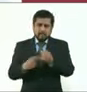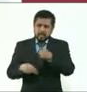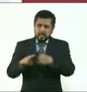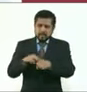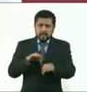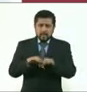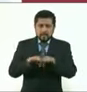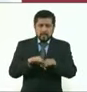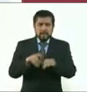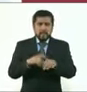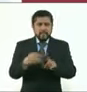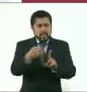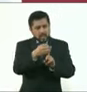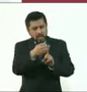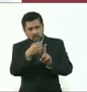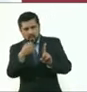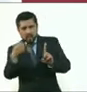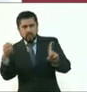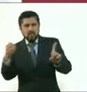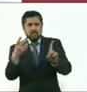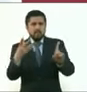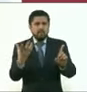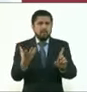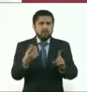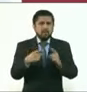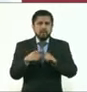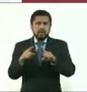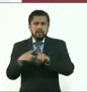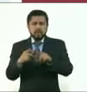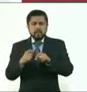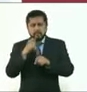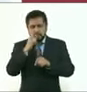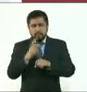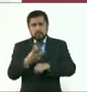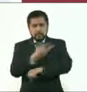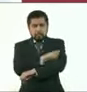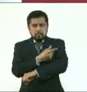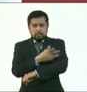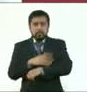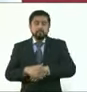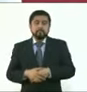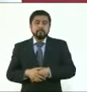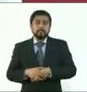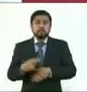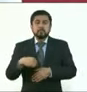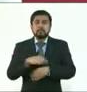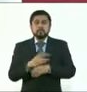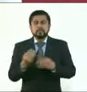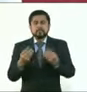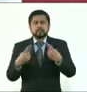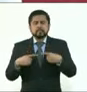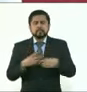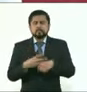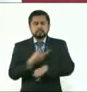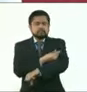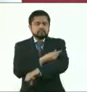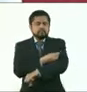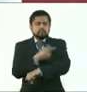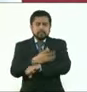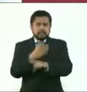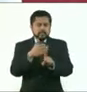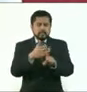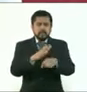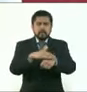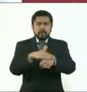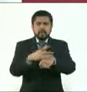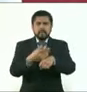vacunación. Nosotros estamos, hemos llegado a vacunar un millón doscientas mil personas en una semana y ese es el objetivo para las próximas